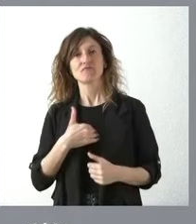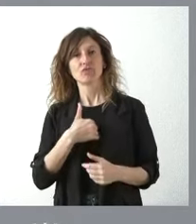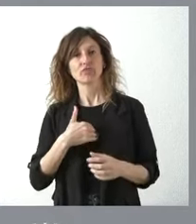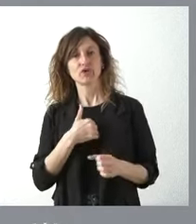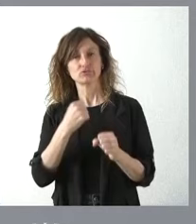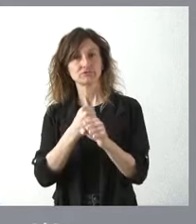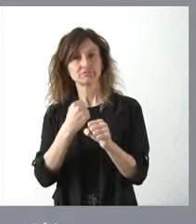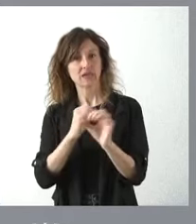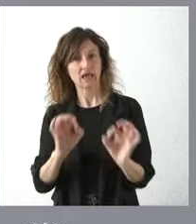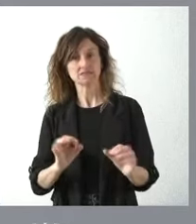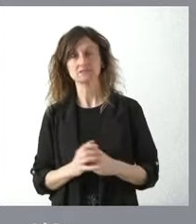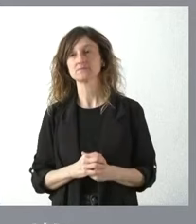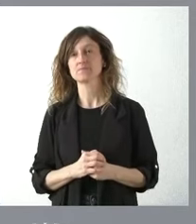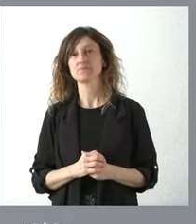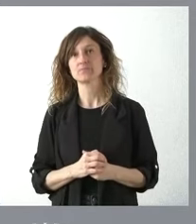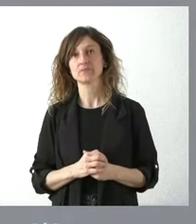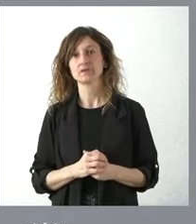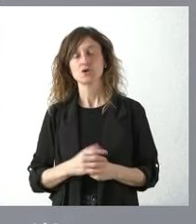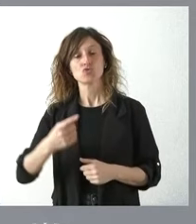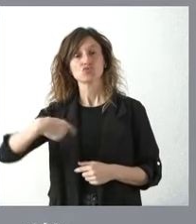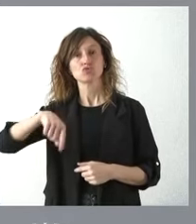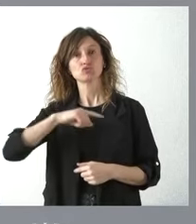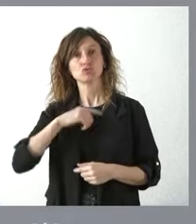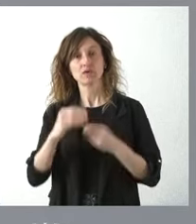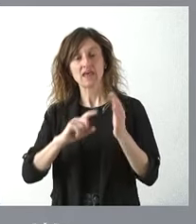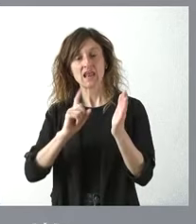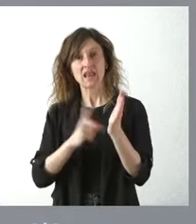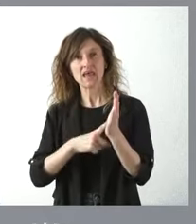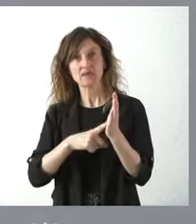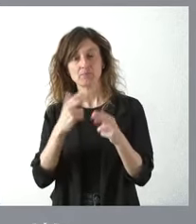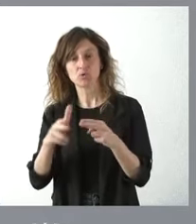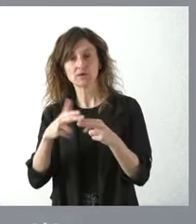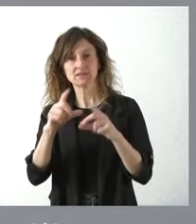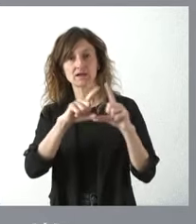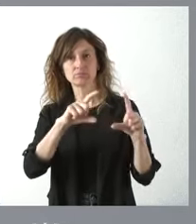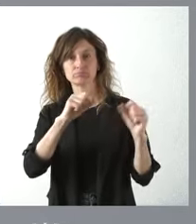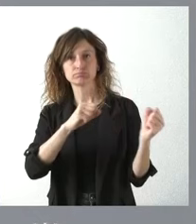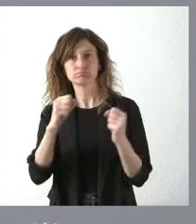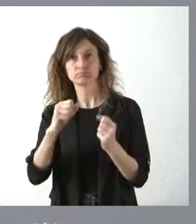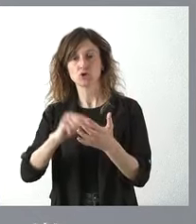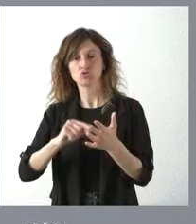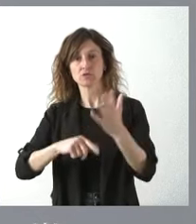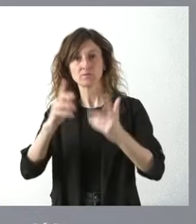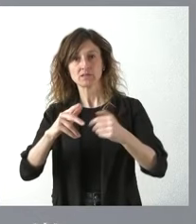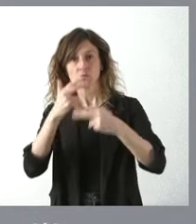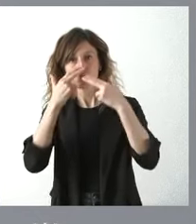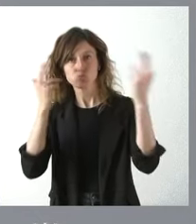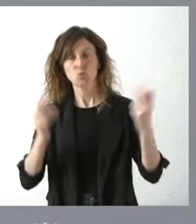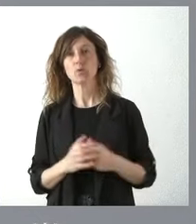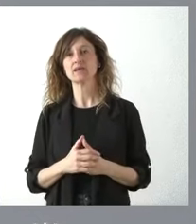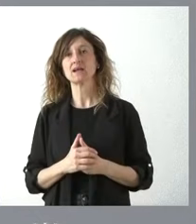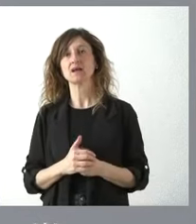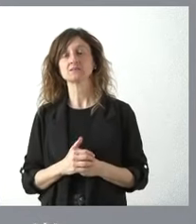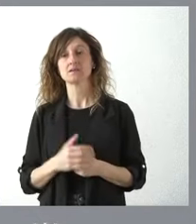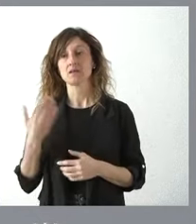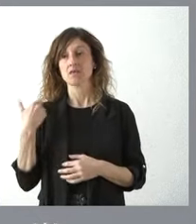tarea en este ámbito se va a desarrollar siempre a través de la ley de publicidad institucional de la ley de contratos de las administraciones públicas y además creo que en el